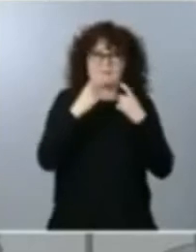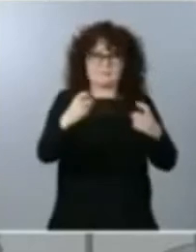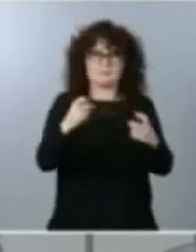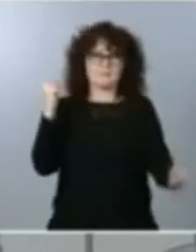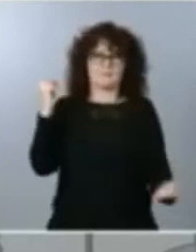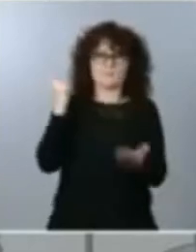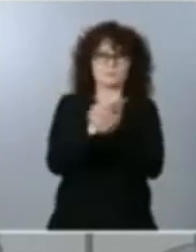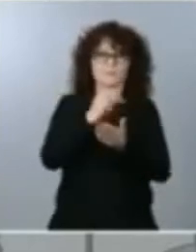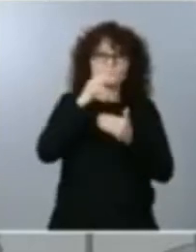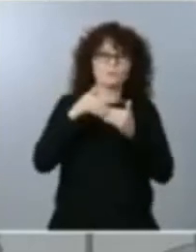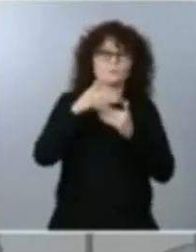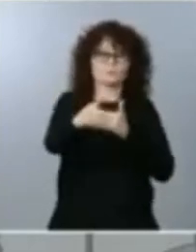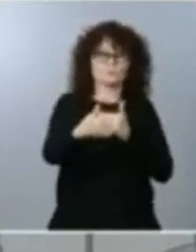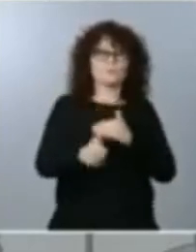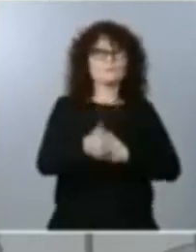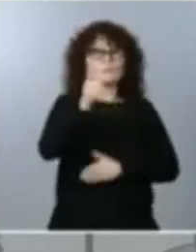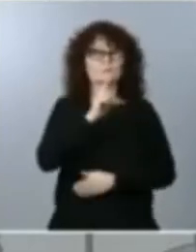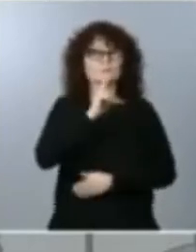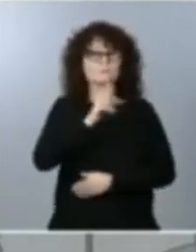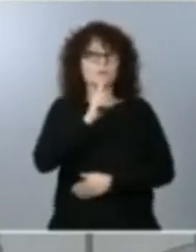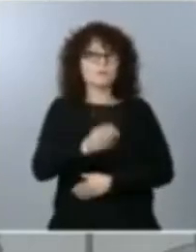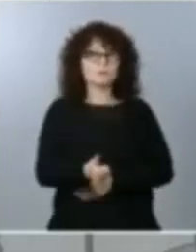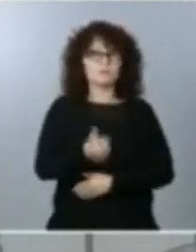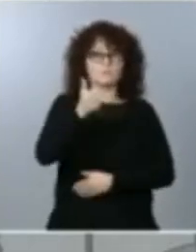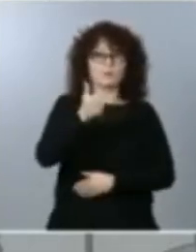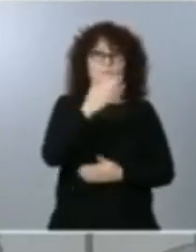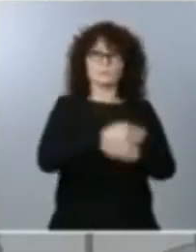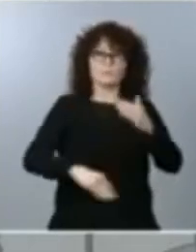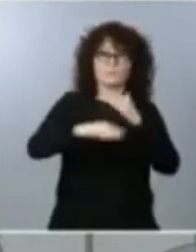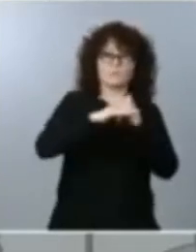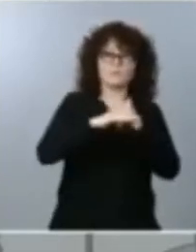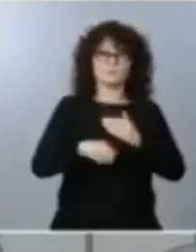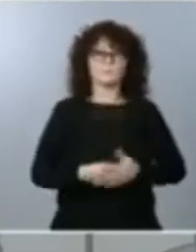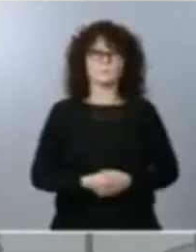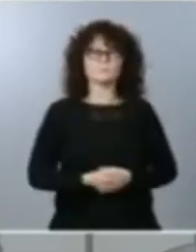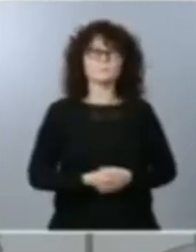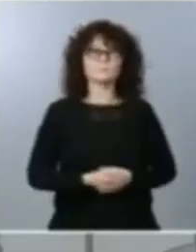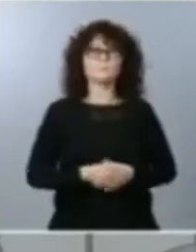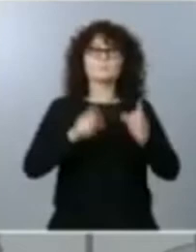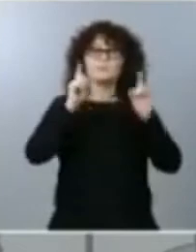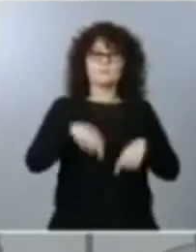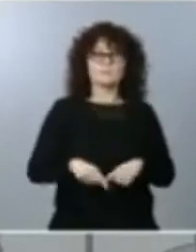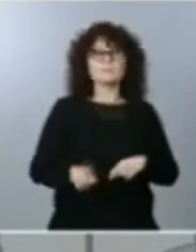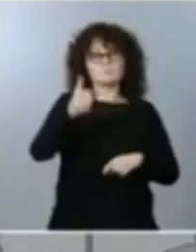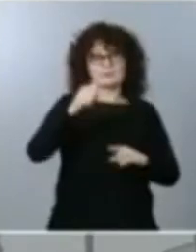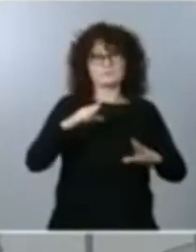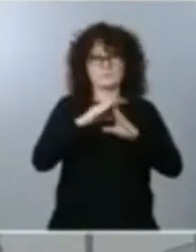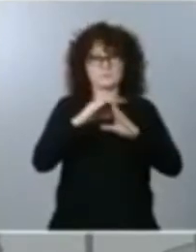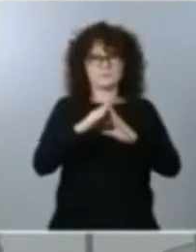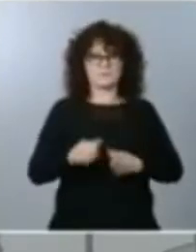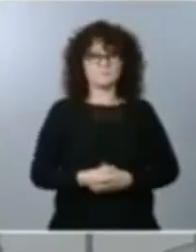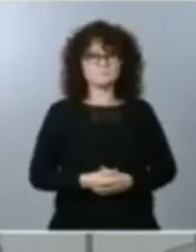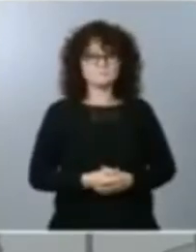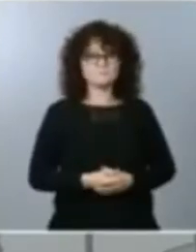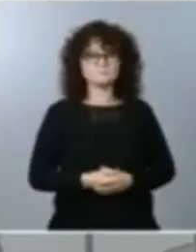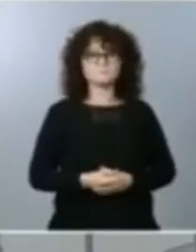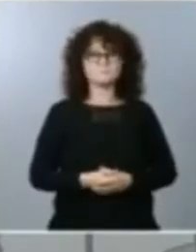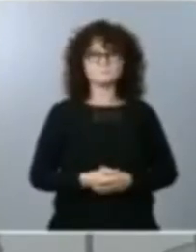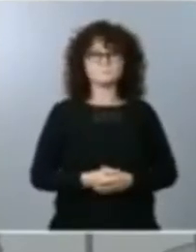futuro más verde, más igualitario, más inclusivo y también más feminista. Saben que